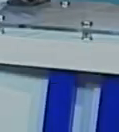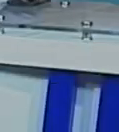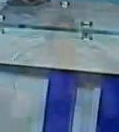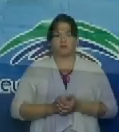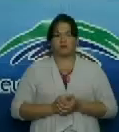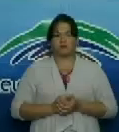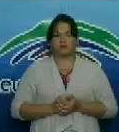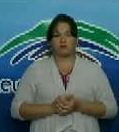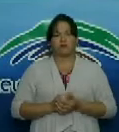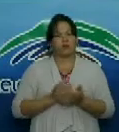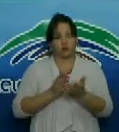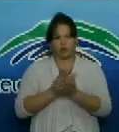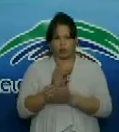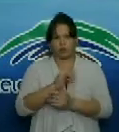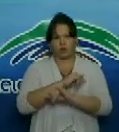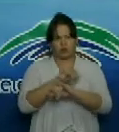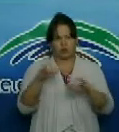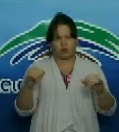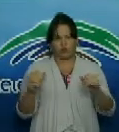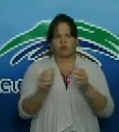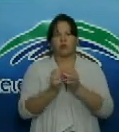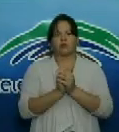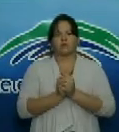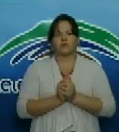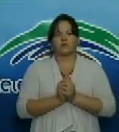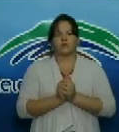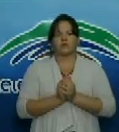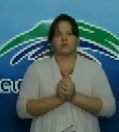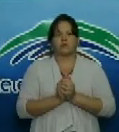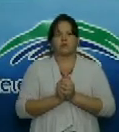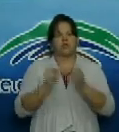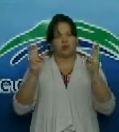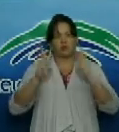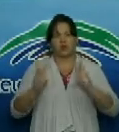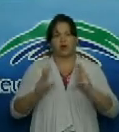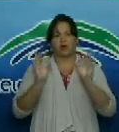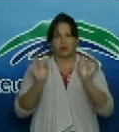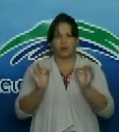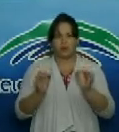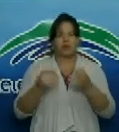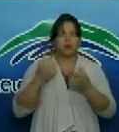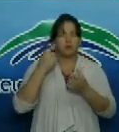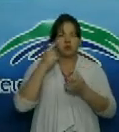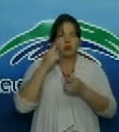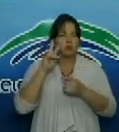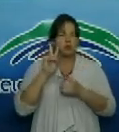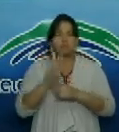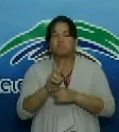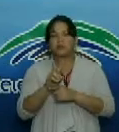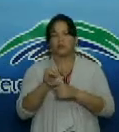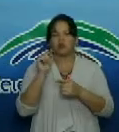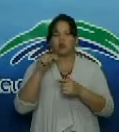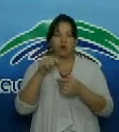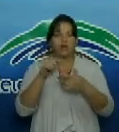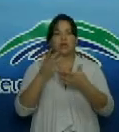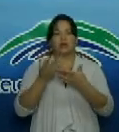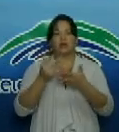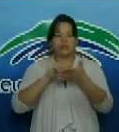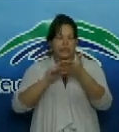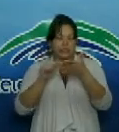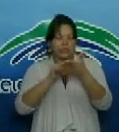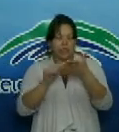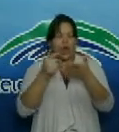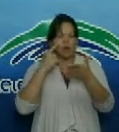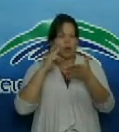Continuamos en nuestra revista especial informativa y vía internet estoy buscando ahora mismo reflejando en nuestra tableta electrónica